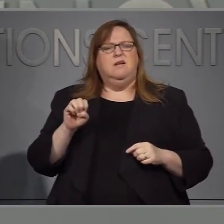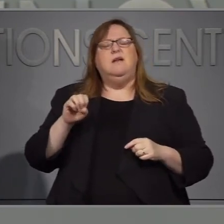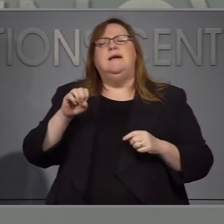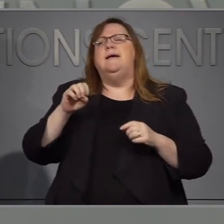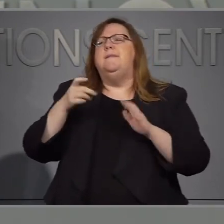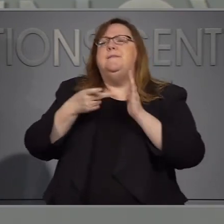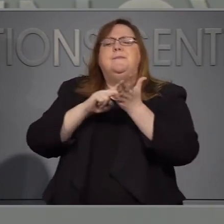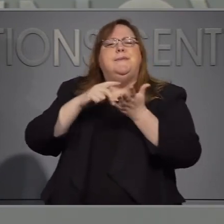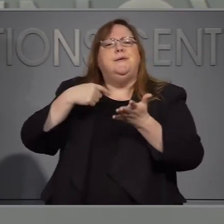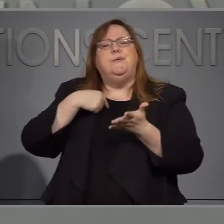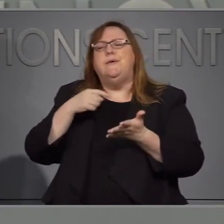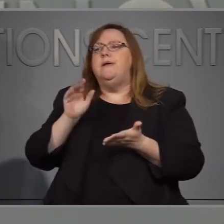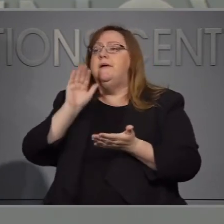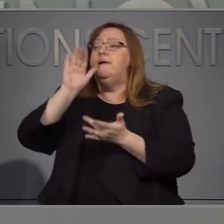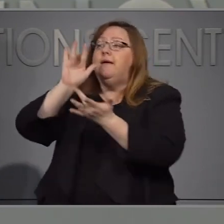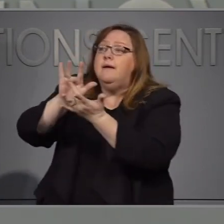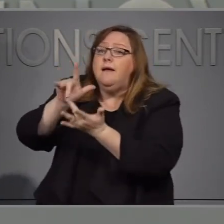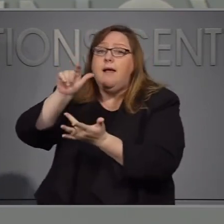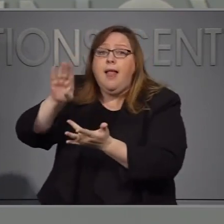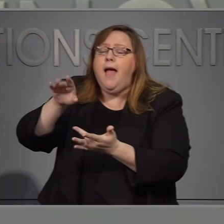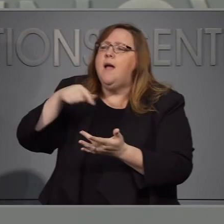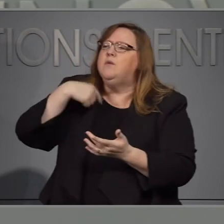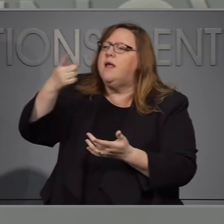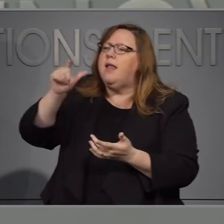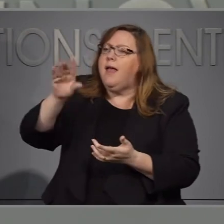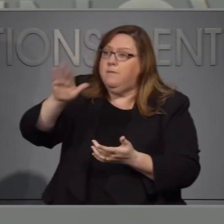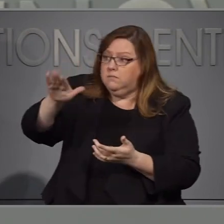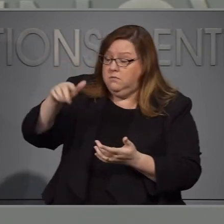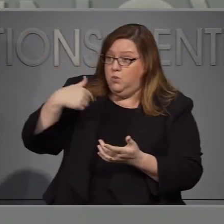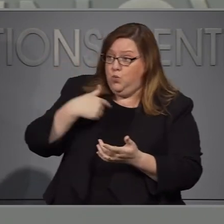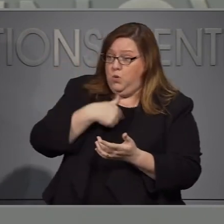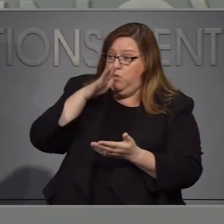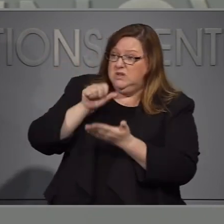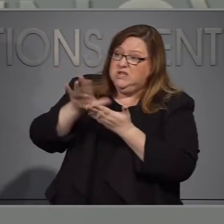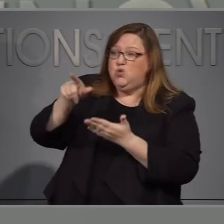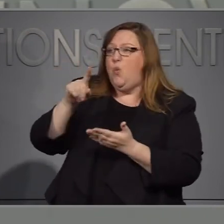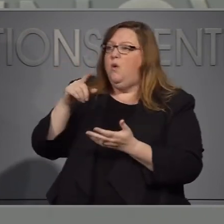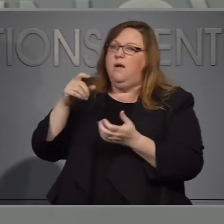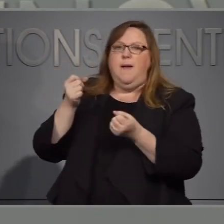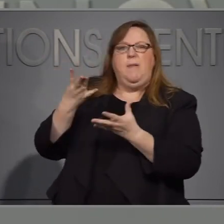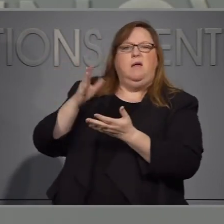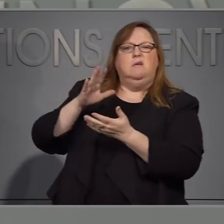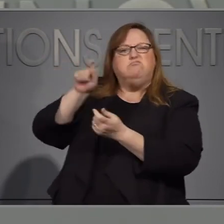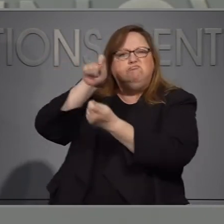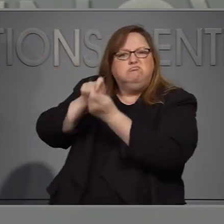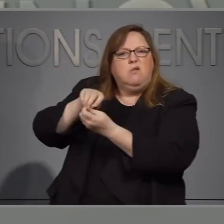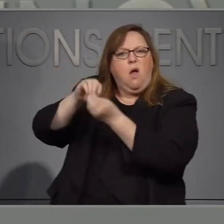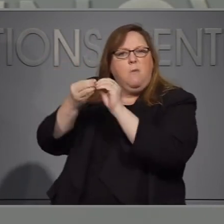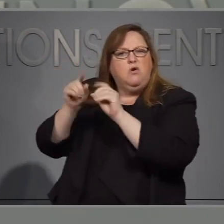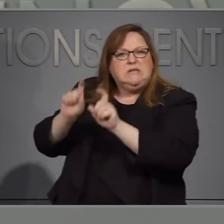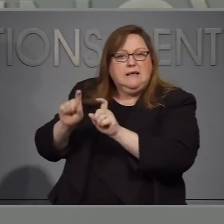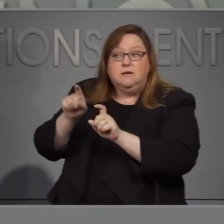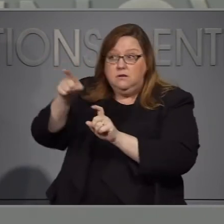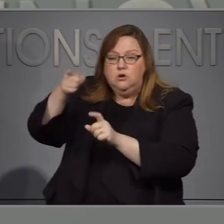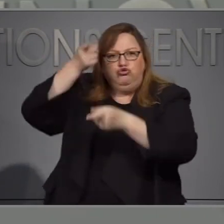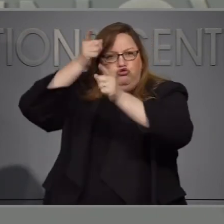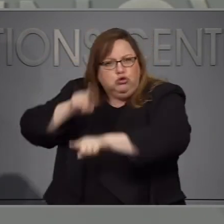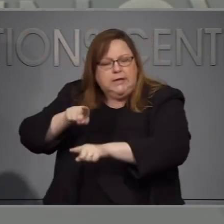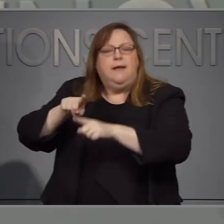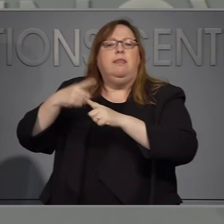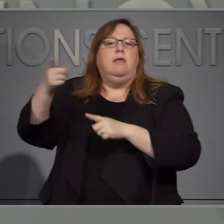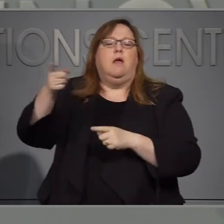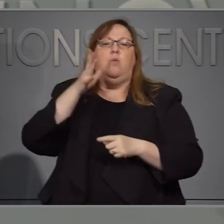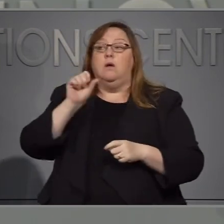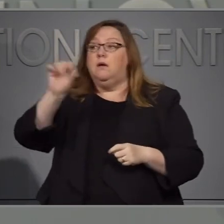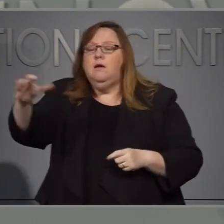licitaciones queremos que tengamos más laboratorios para poder reducir el tiempo de reta de retro y